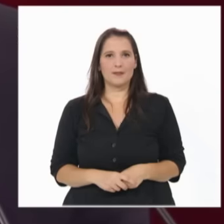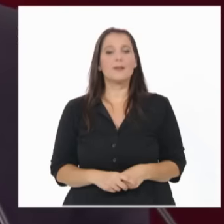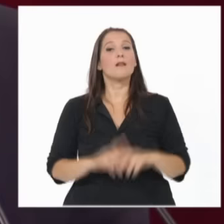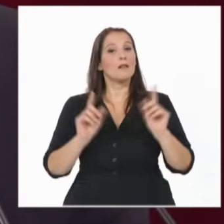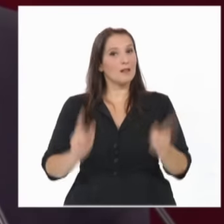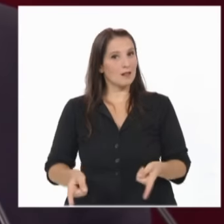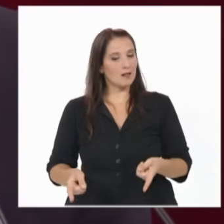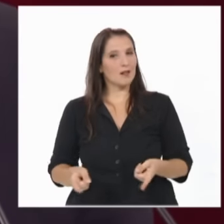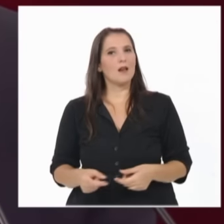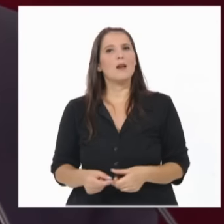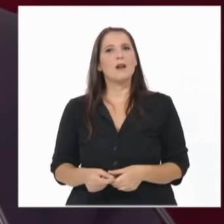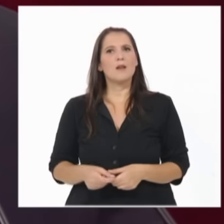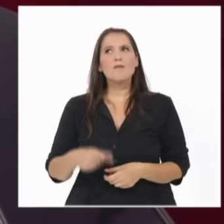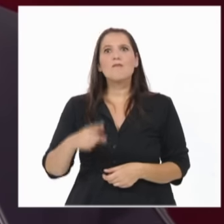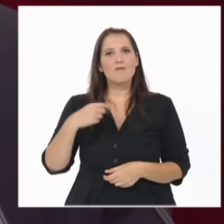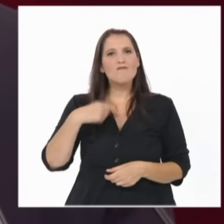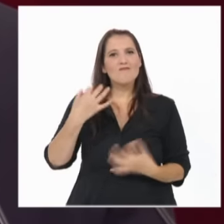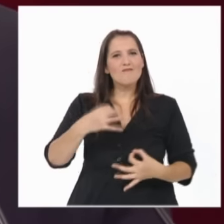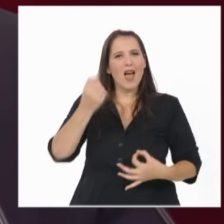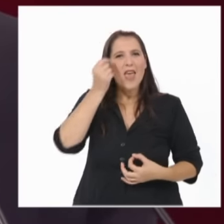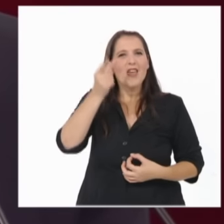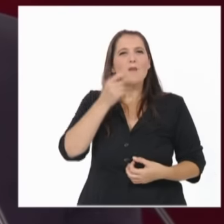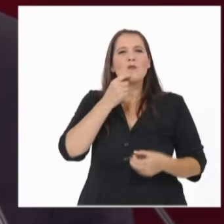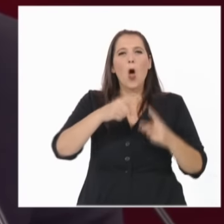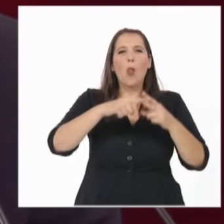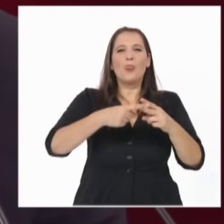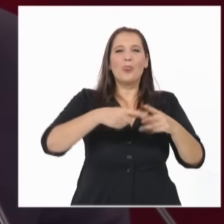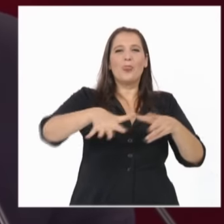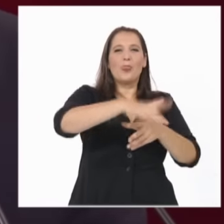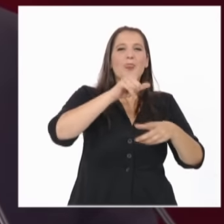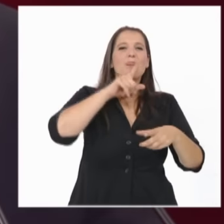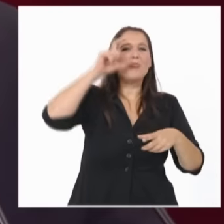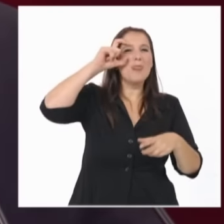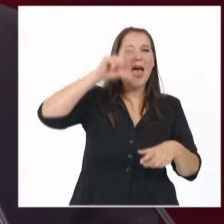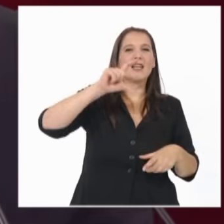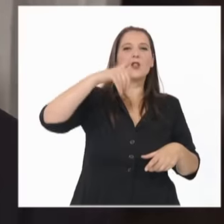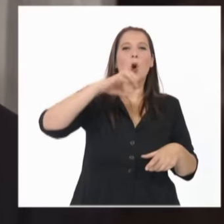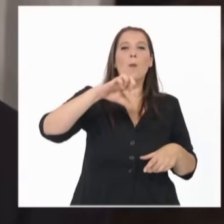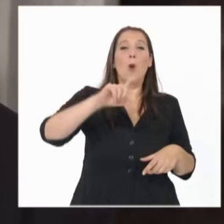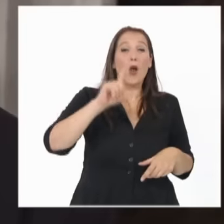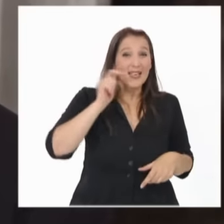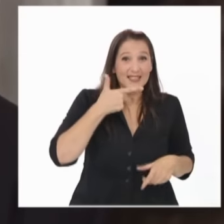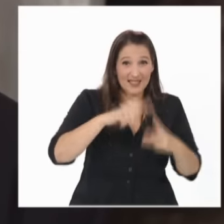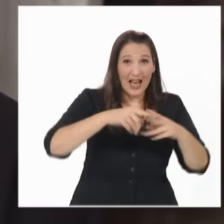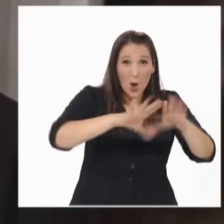Incluso una buena iniciativa como Tecnópolis había sido usada con fines partidarios.